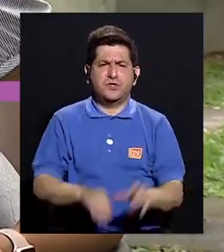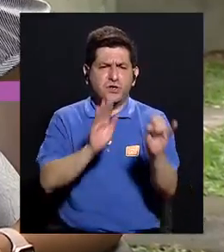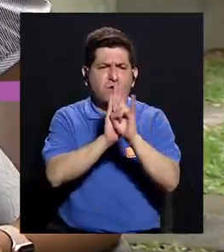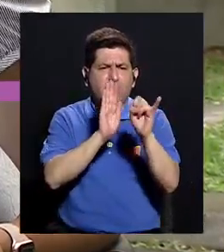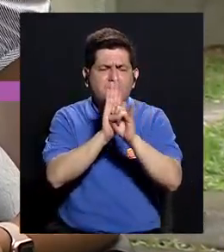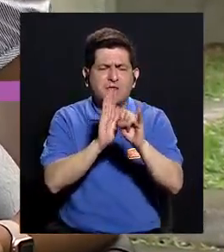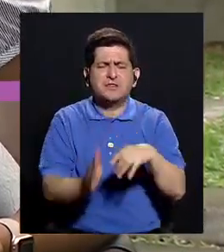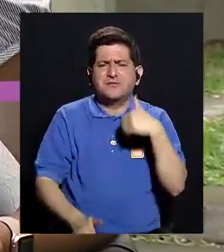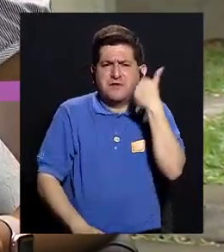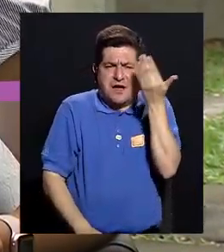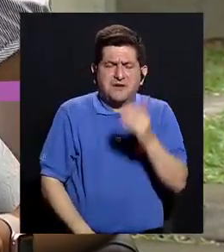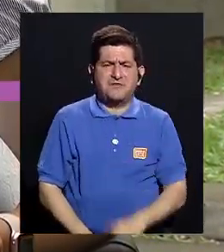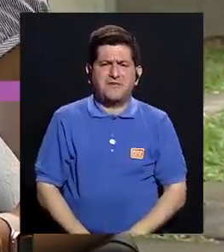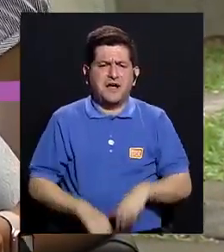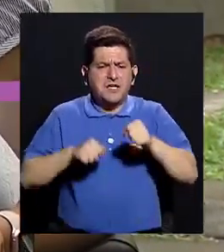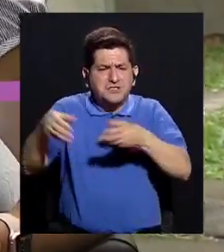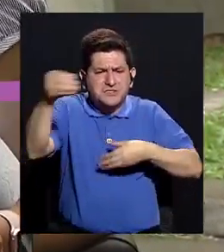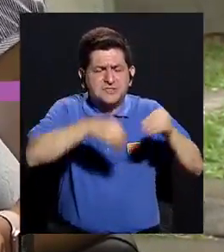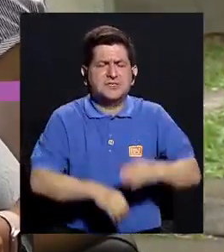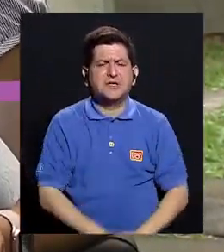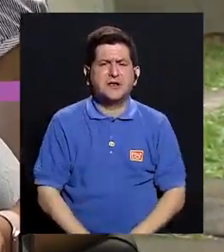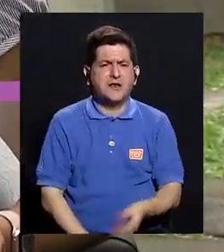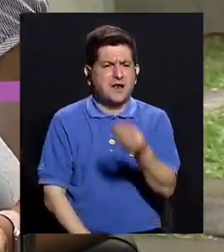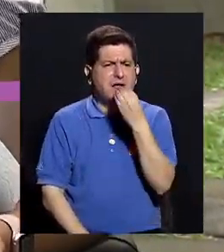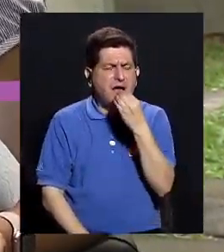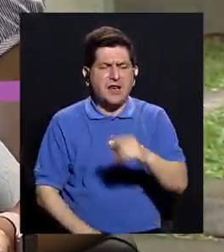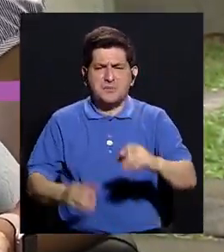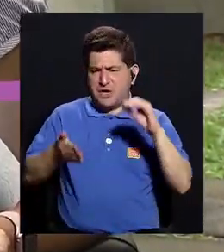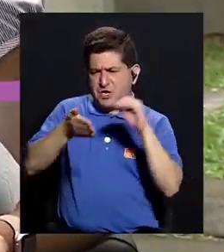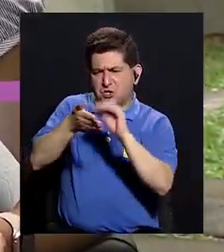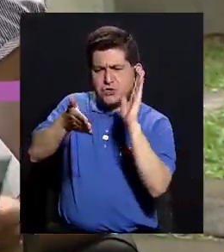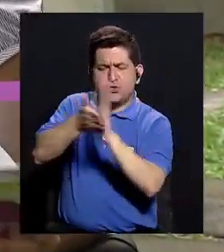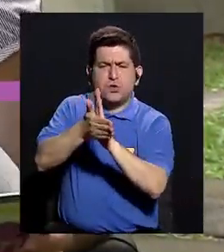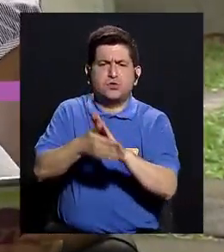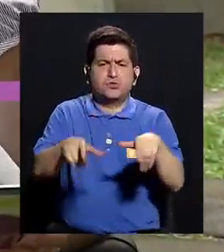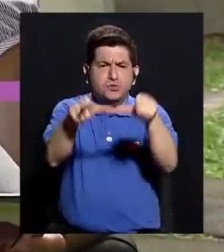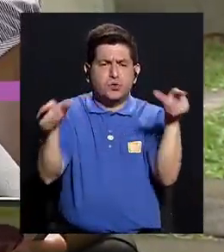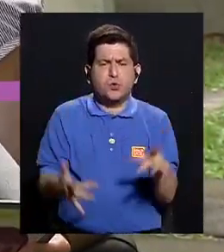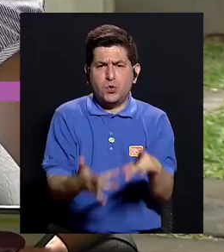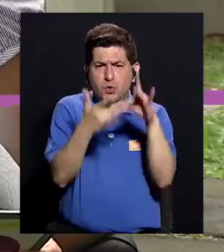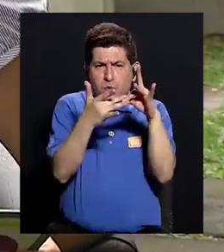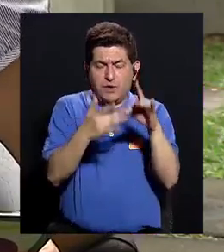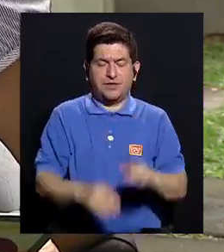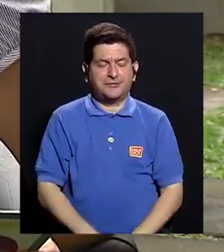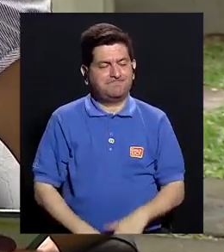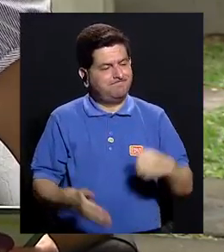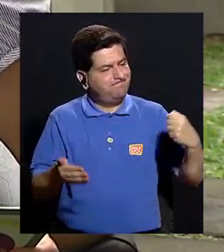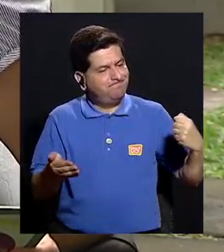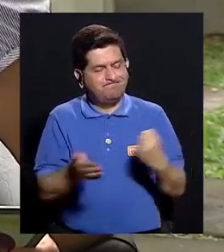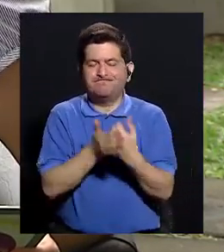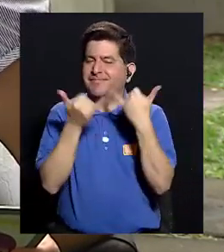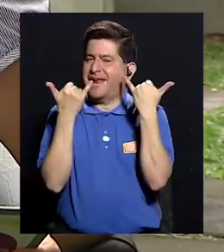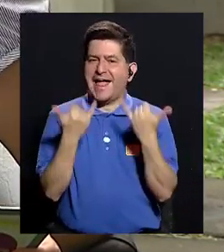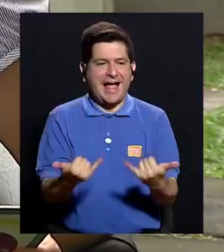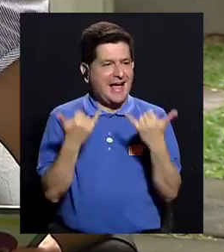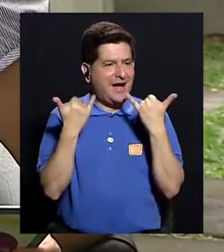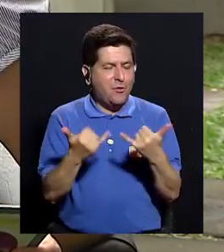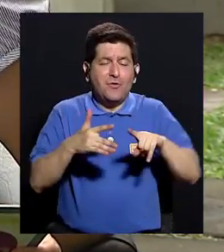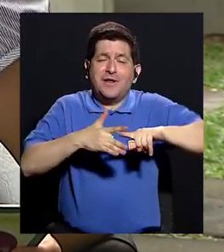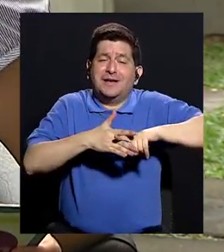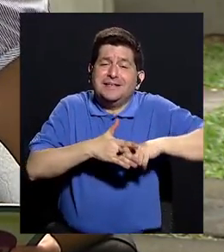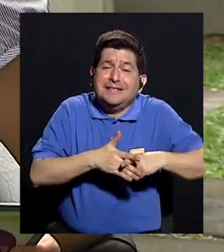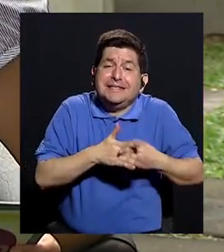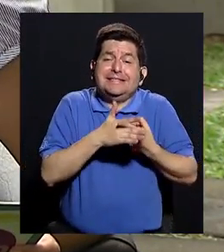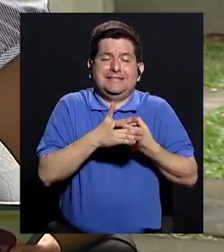puedo identificar en el supermercado los alimentos que están, o están rotulados o están en una zona? Bueno, lamentablemente en ese momento